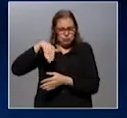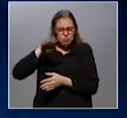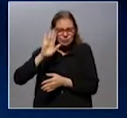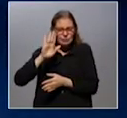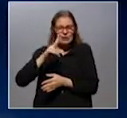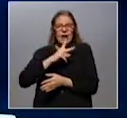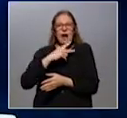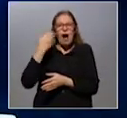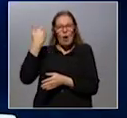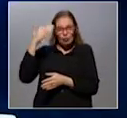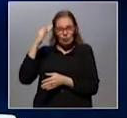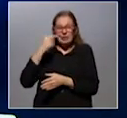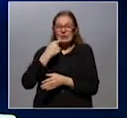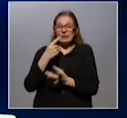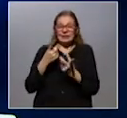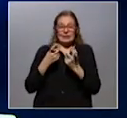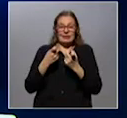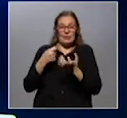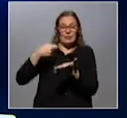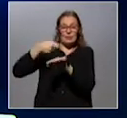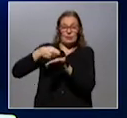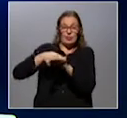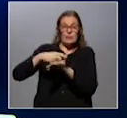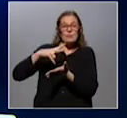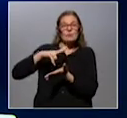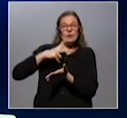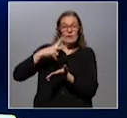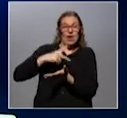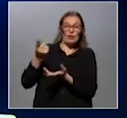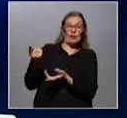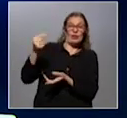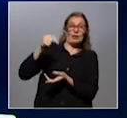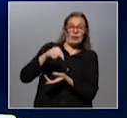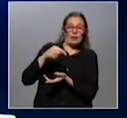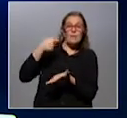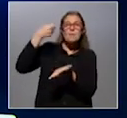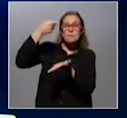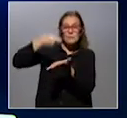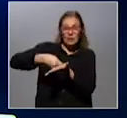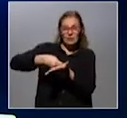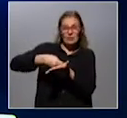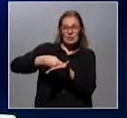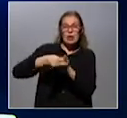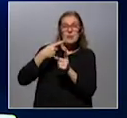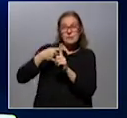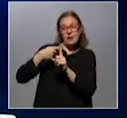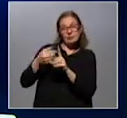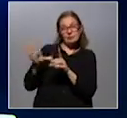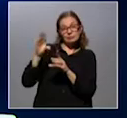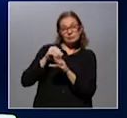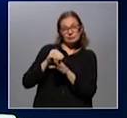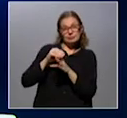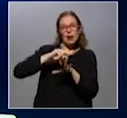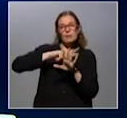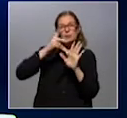que dicen las autoridades Es que se necesita De inversionistas De privados Que vengan Que pongan el dinero Y que se sumen a este proyecto